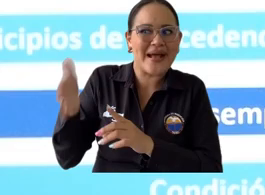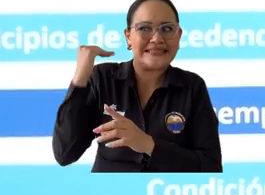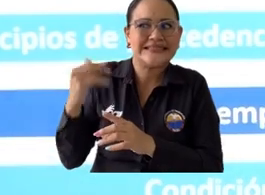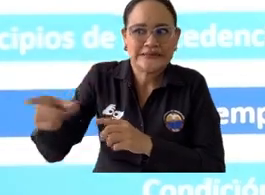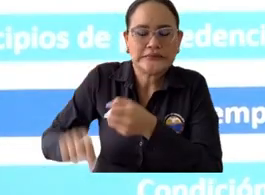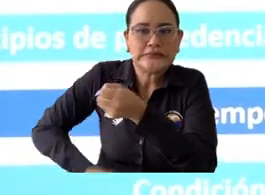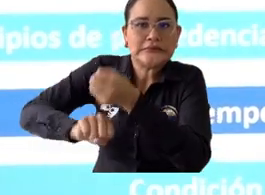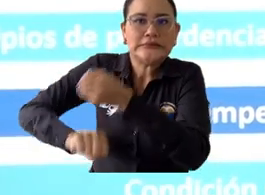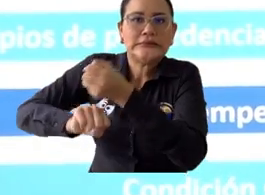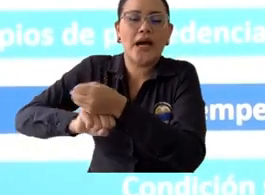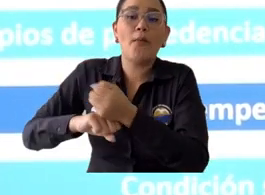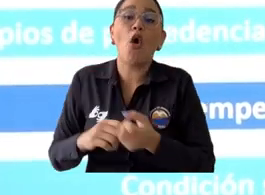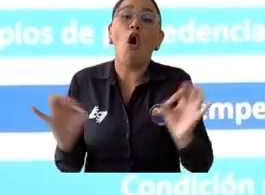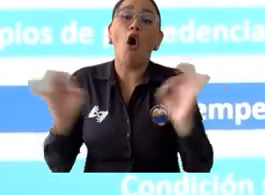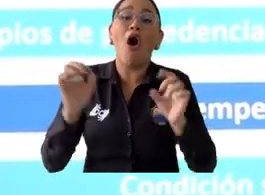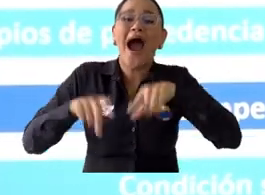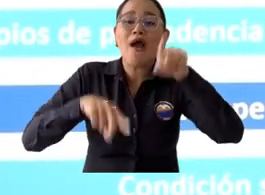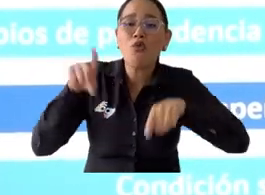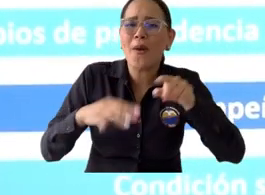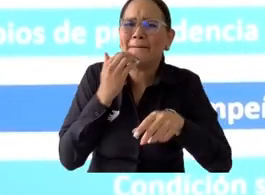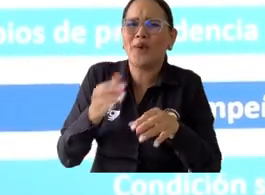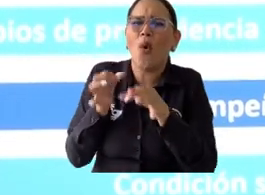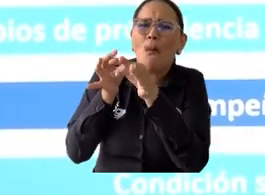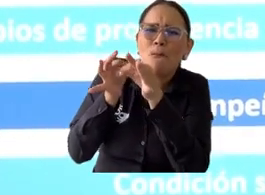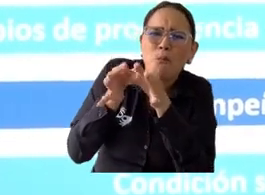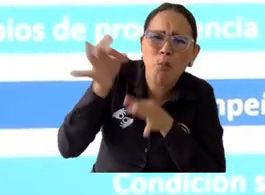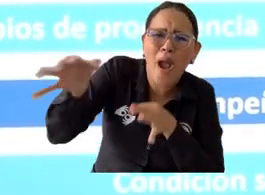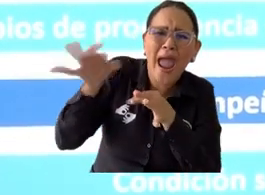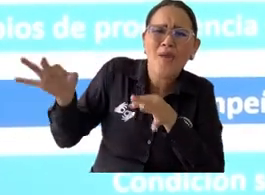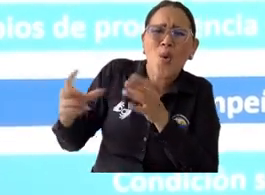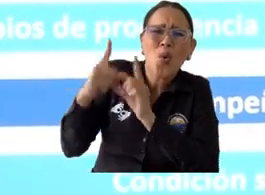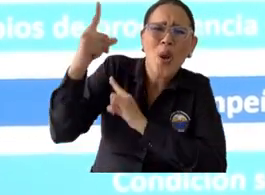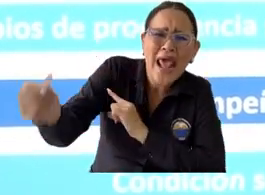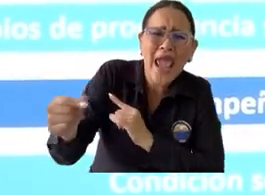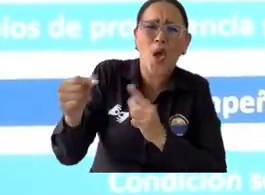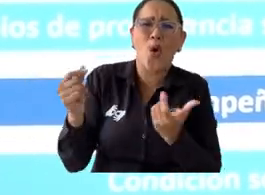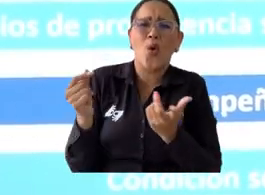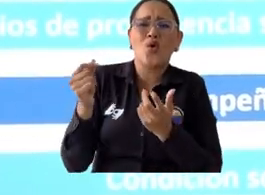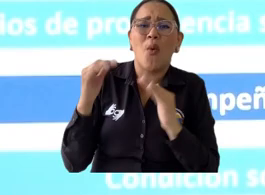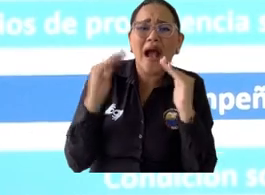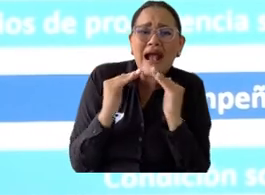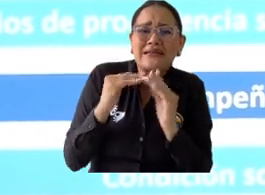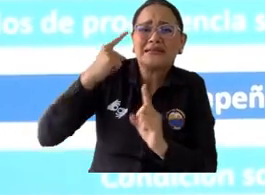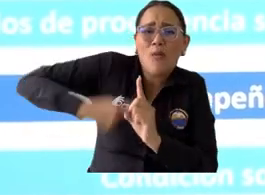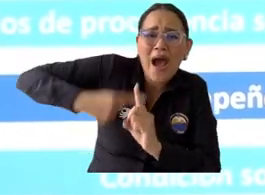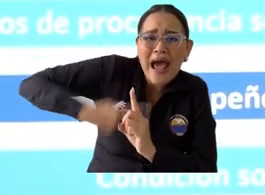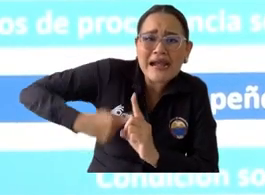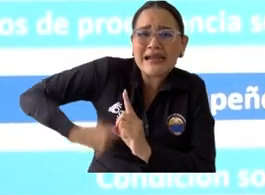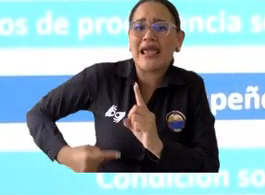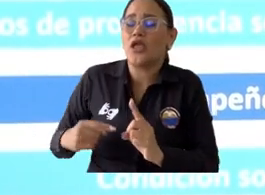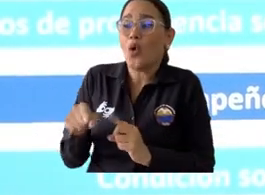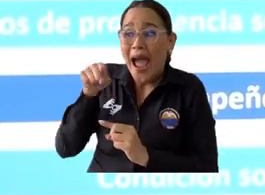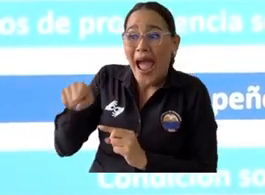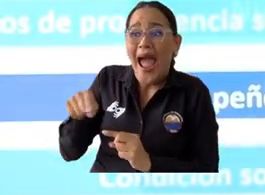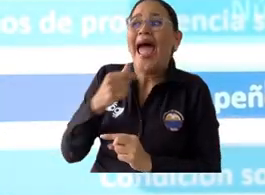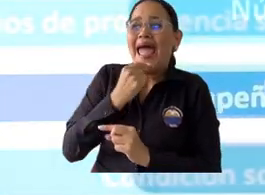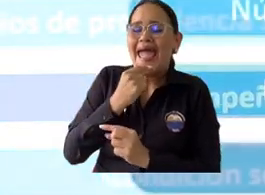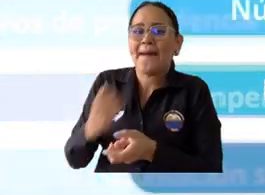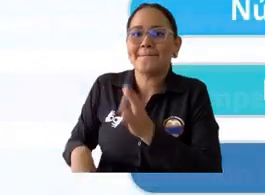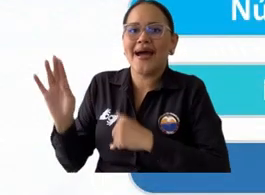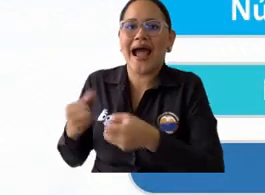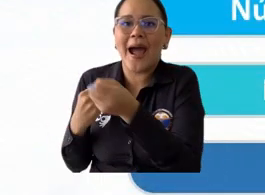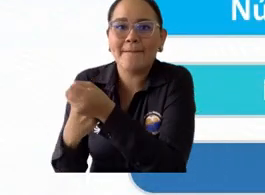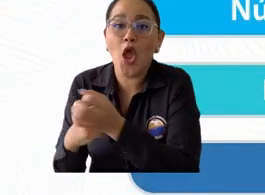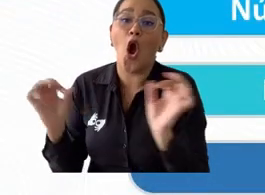es mucho más difícil para un joven que viene de los municipios que no tiene familia aquí que tiene que pagar pensión el estar todo ese número de semestres su